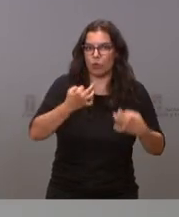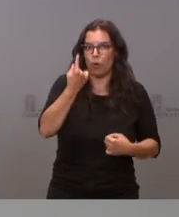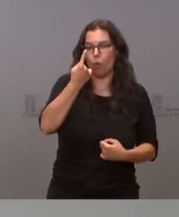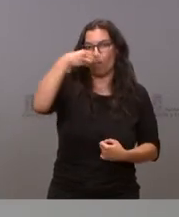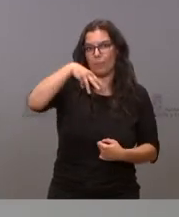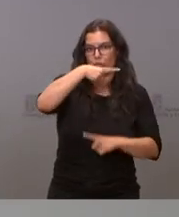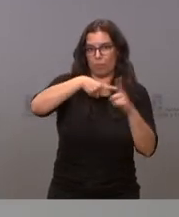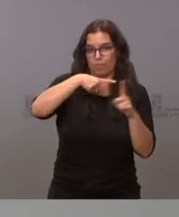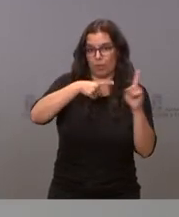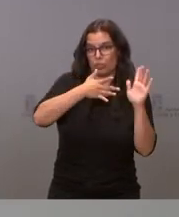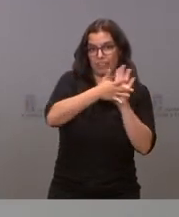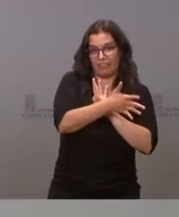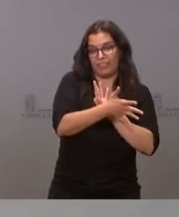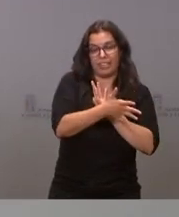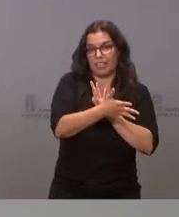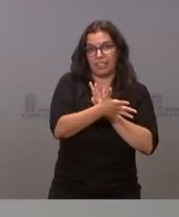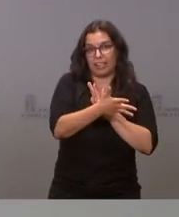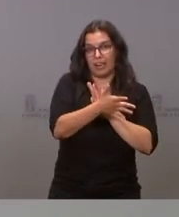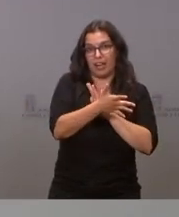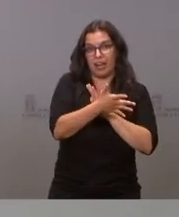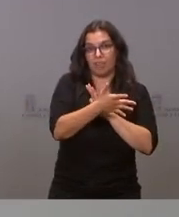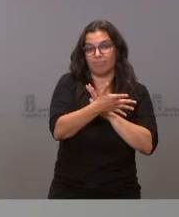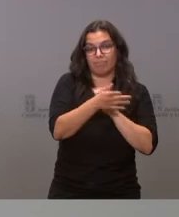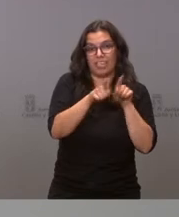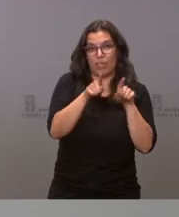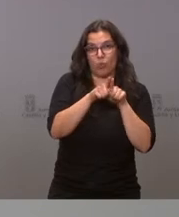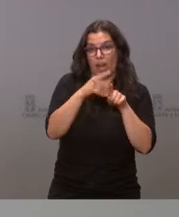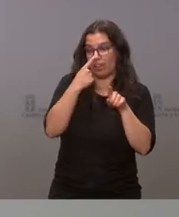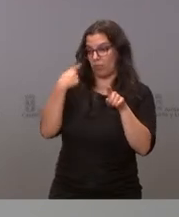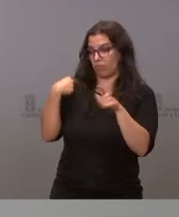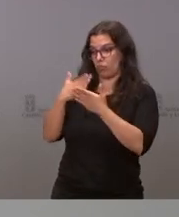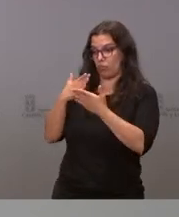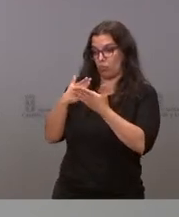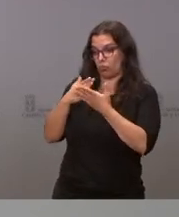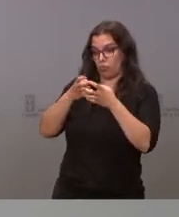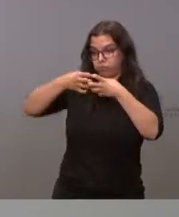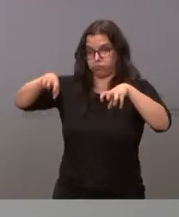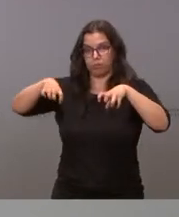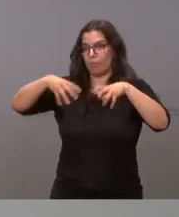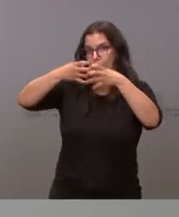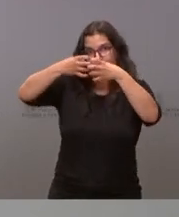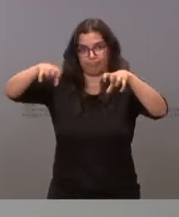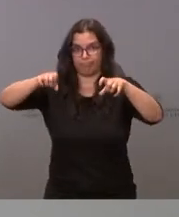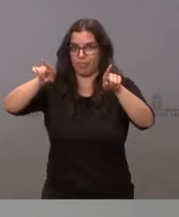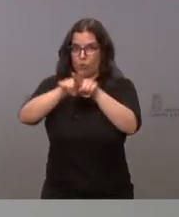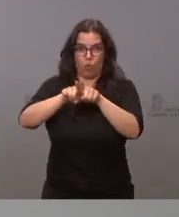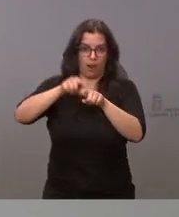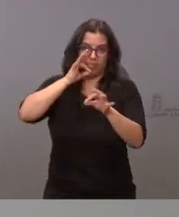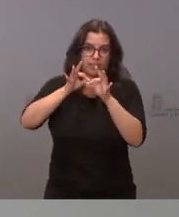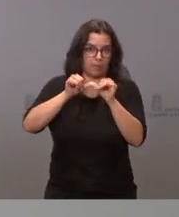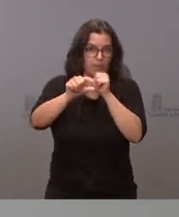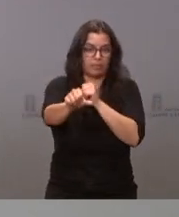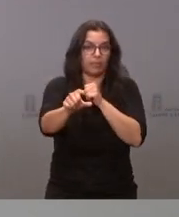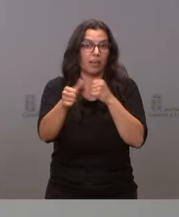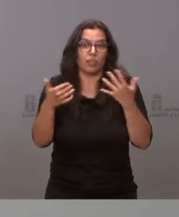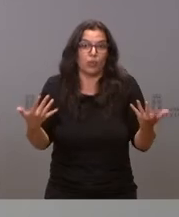medio. Eso hace que prácticamente se mantengan los mismos desdobles que se han mantenido este curso si el número de alumnos se mantiene igual. Por